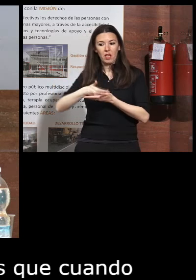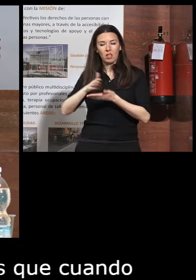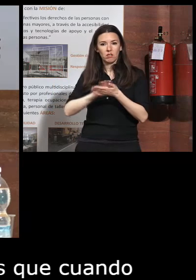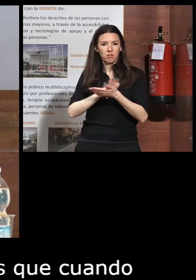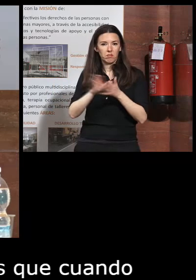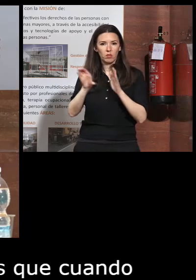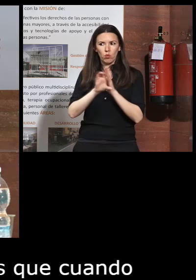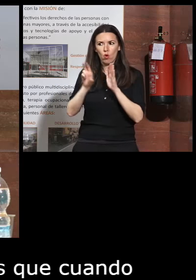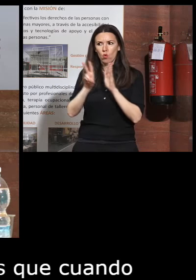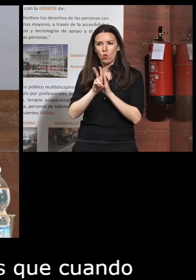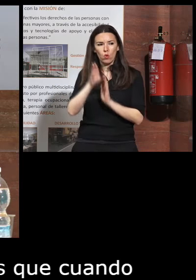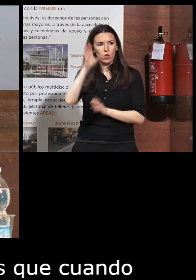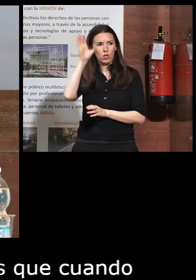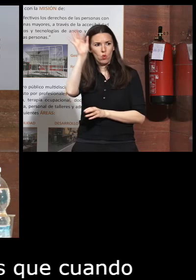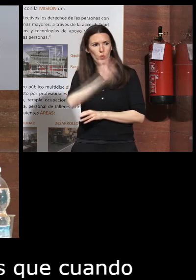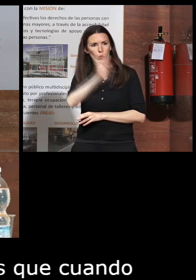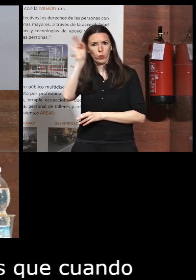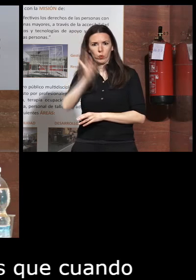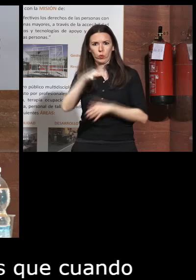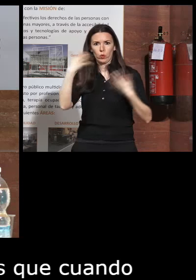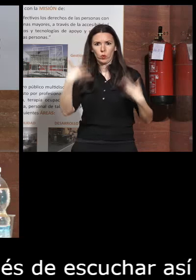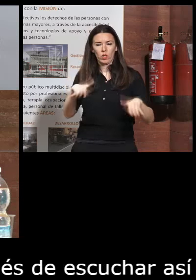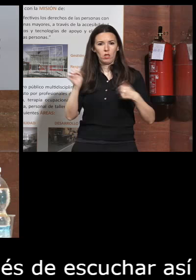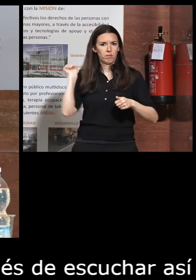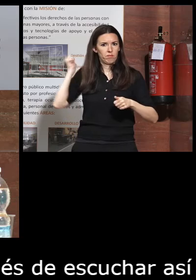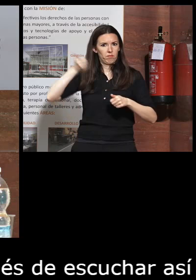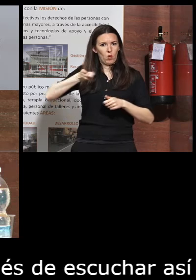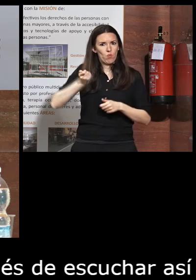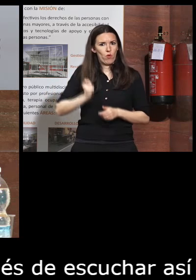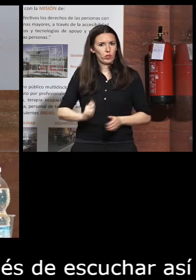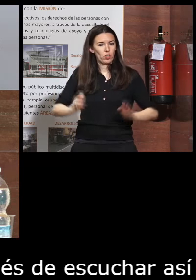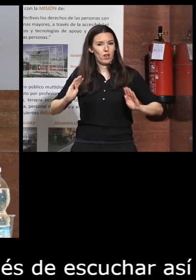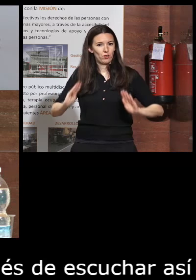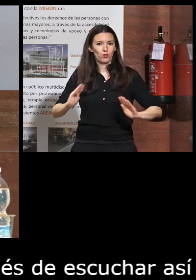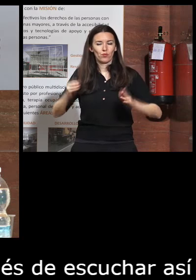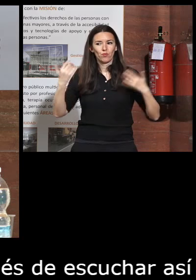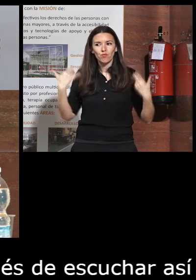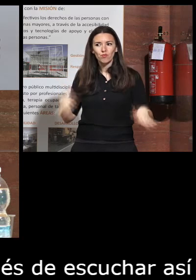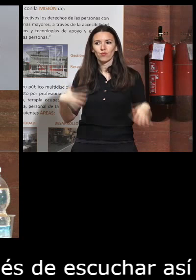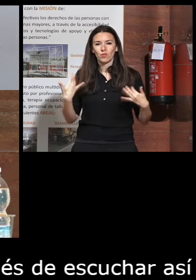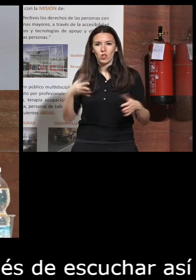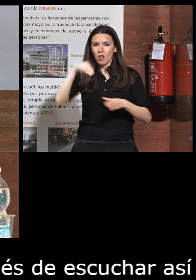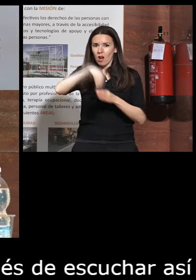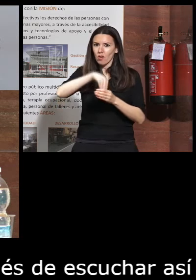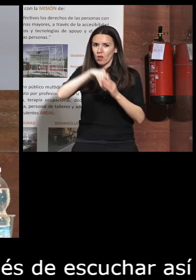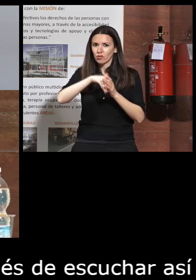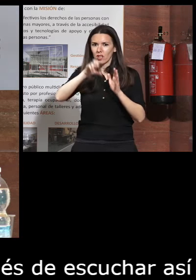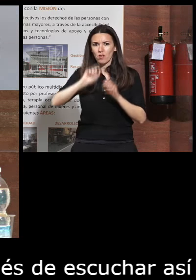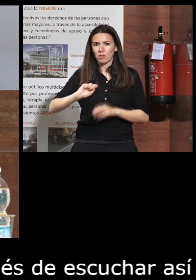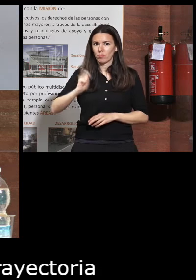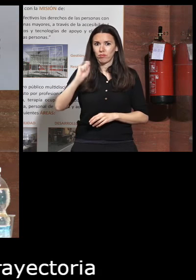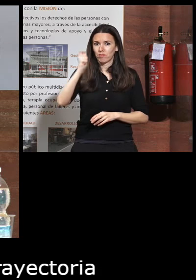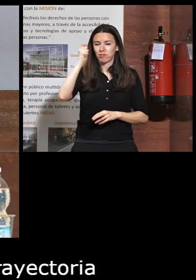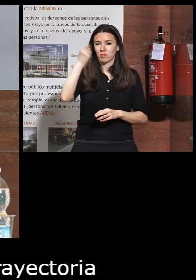currículum tan extensos y de una trayectoria profesional de tanto contenido y tan exitosa